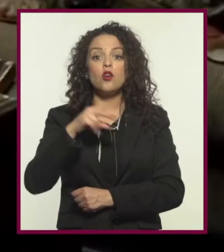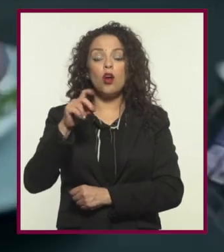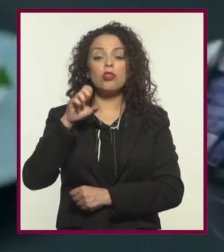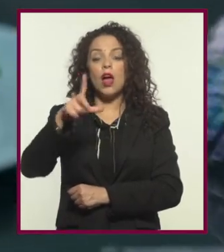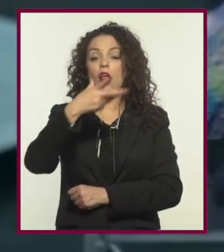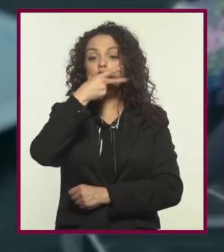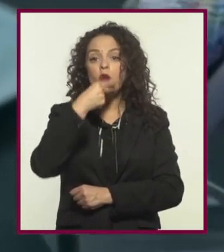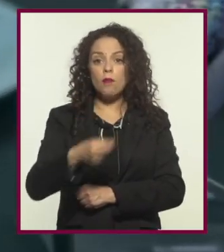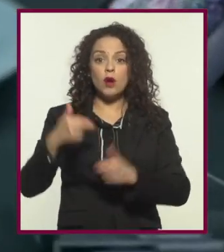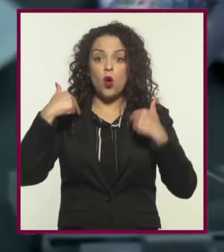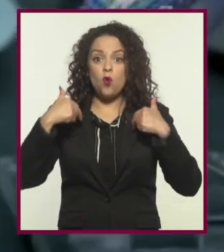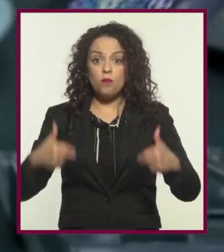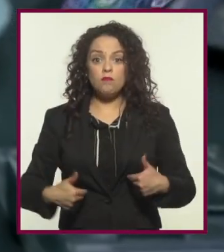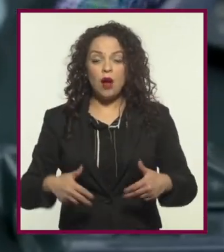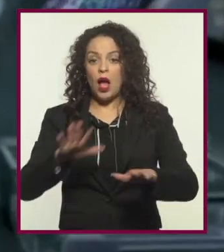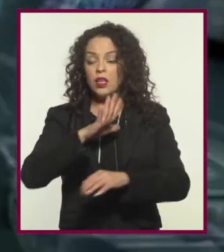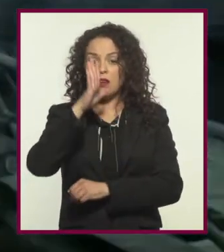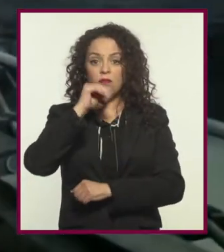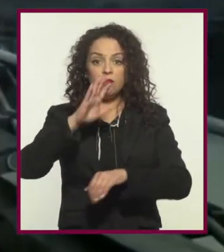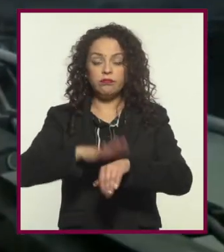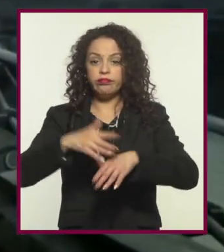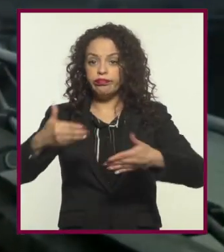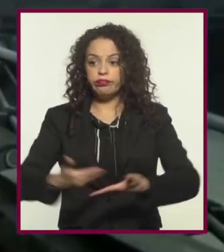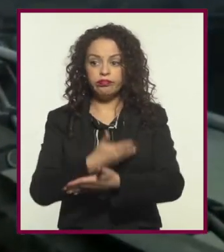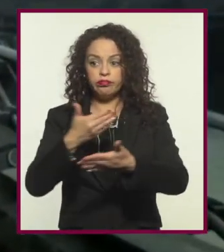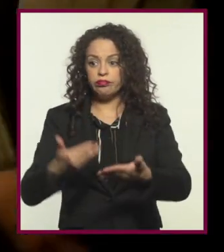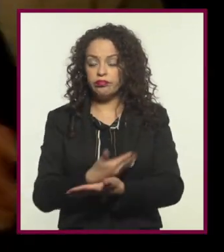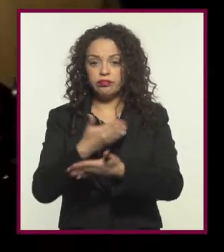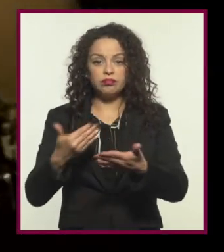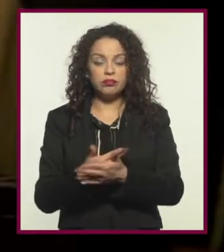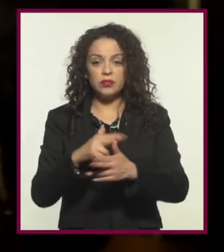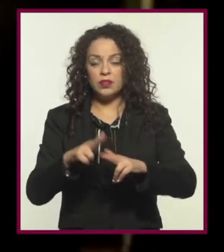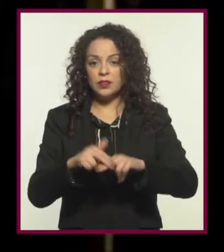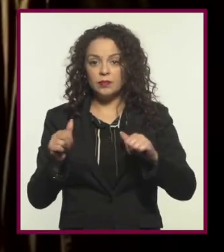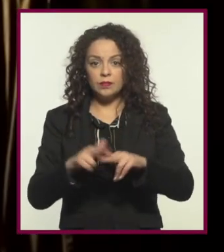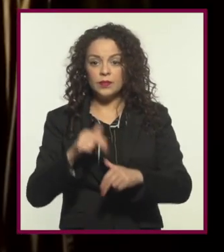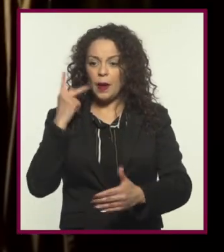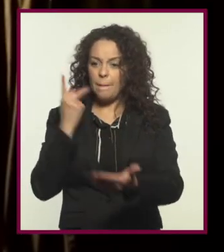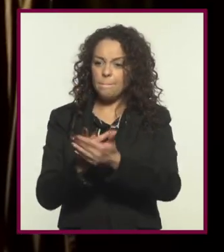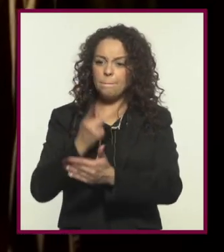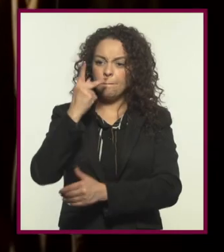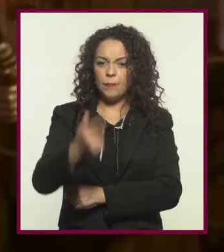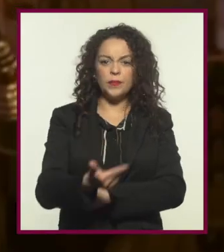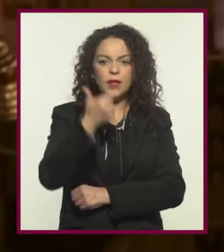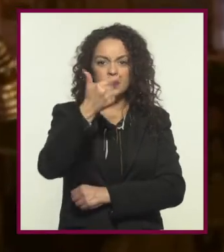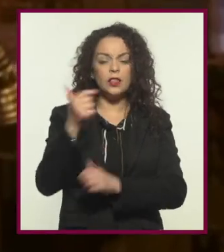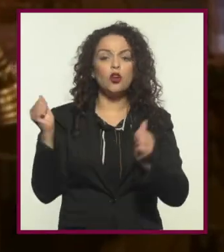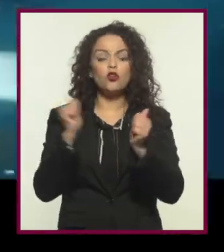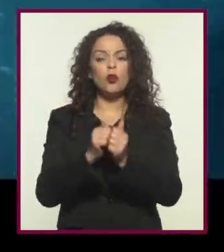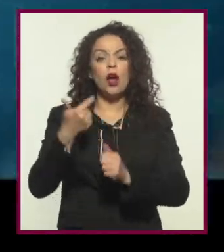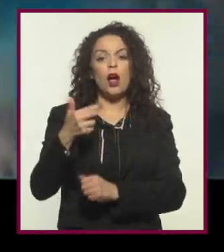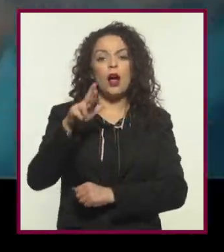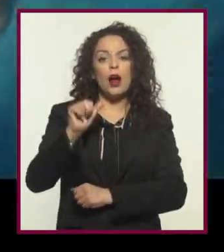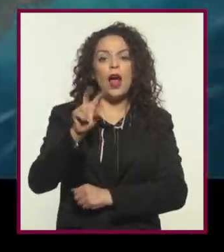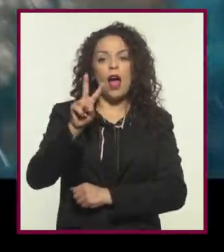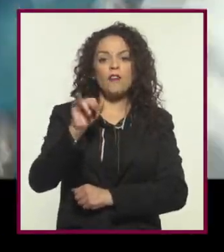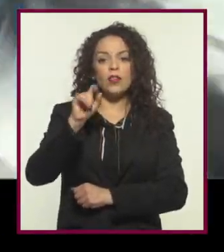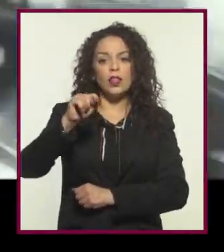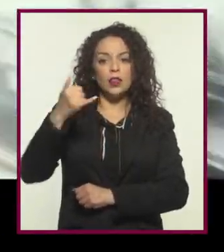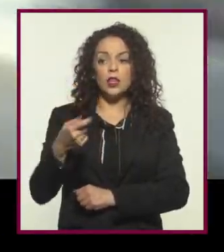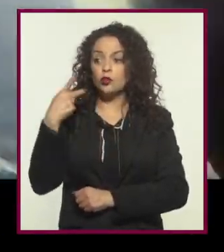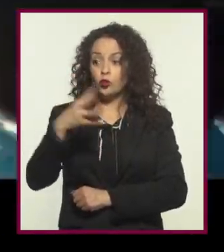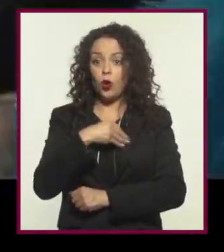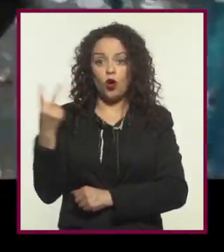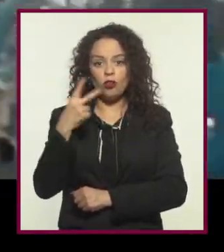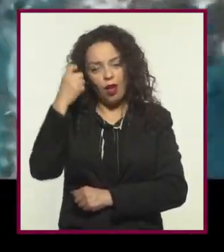la que presenta un escenario trágico donde los humanos ya no se pueden reproducir. Y luego se llevó siete premios Oscar con Gravity, que